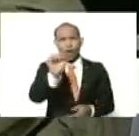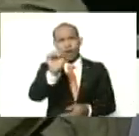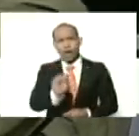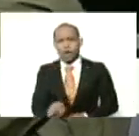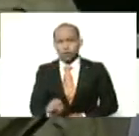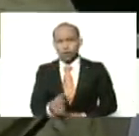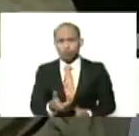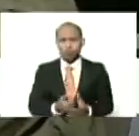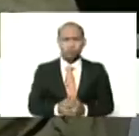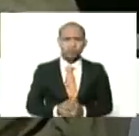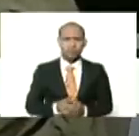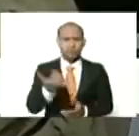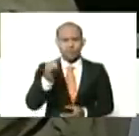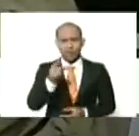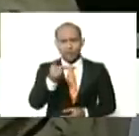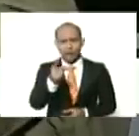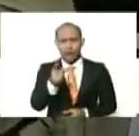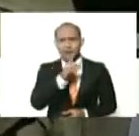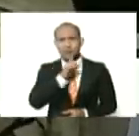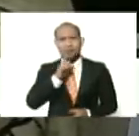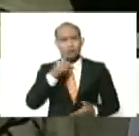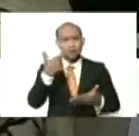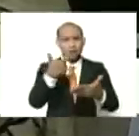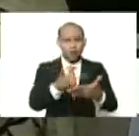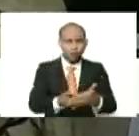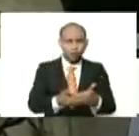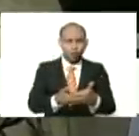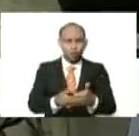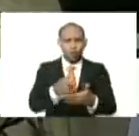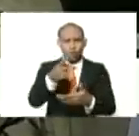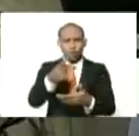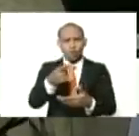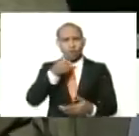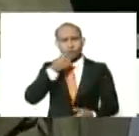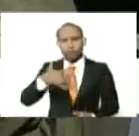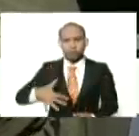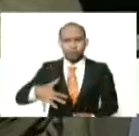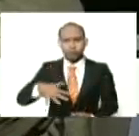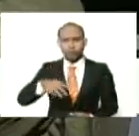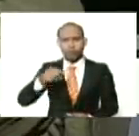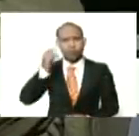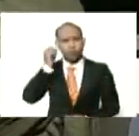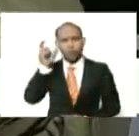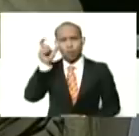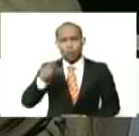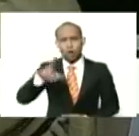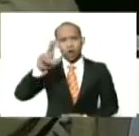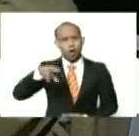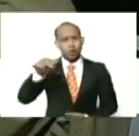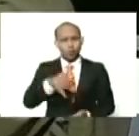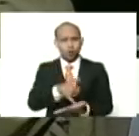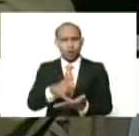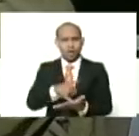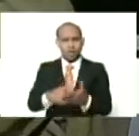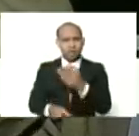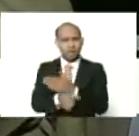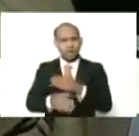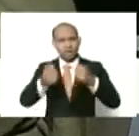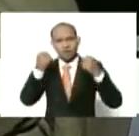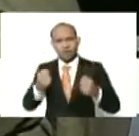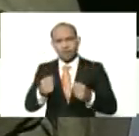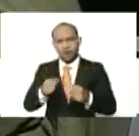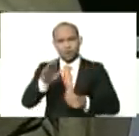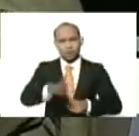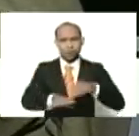tiene allí, en su nombre, a una extraordinaria mujer, que nunca se rindió, que además, avanzó,